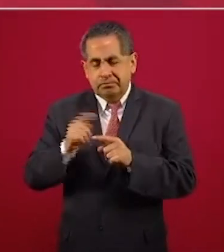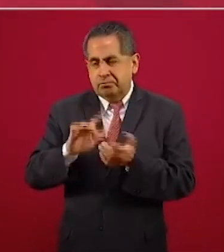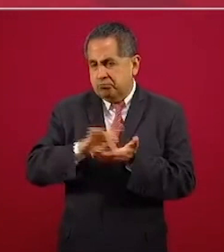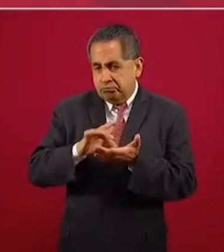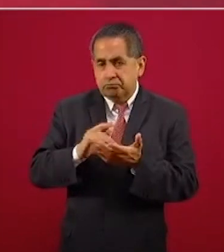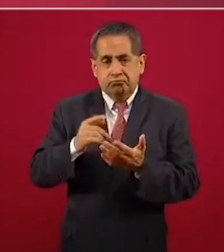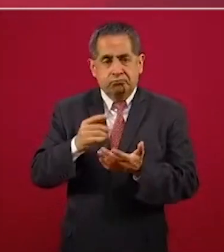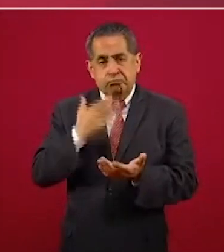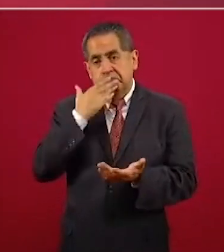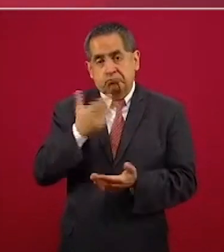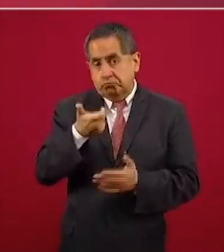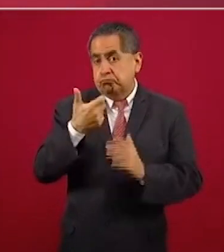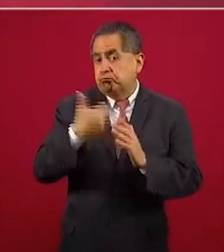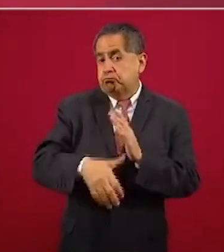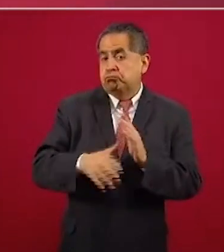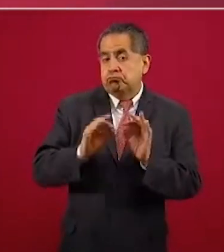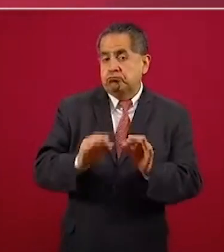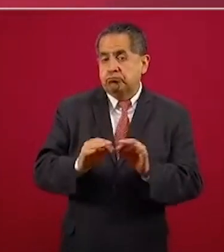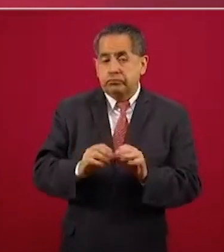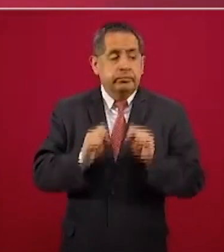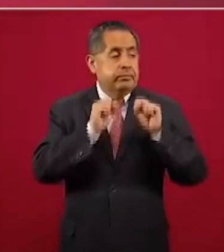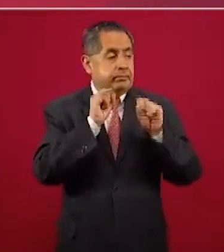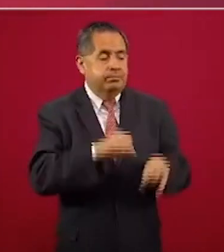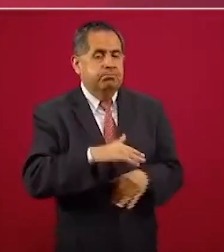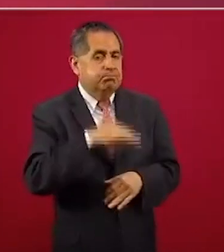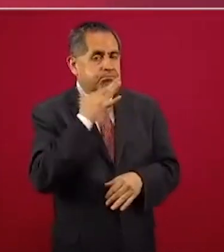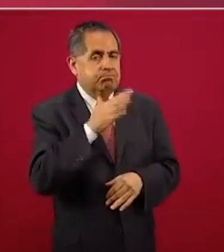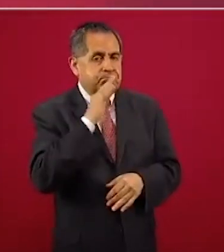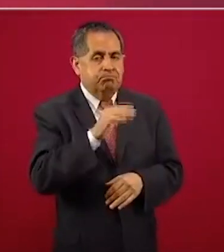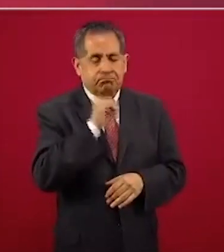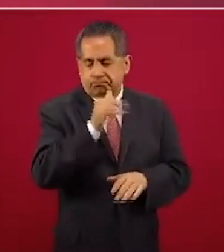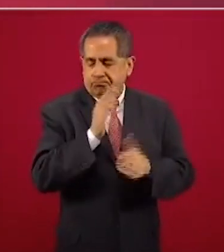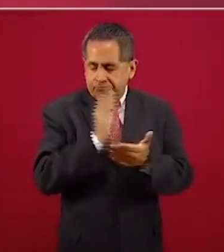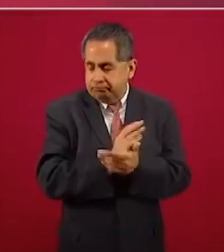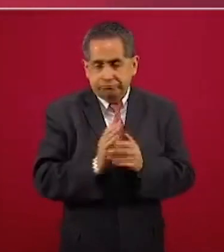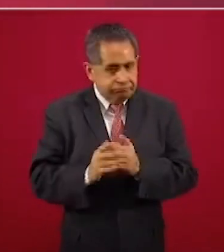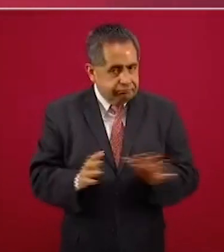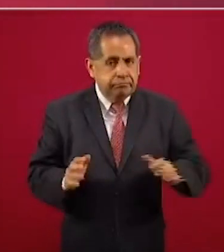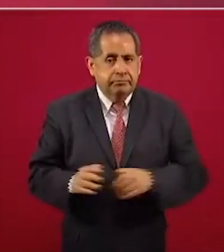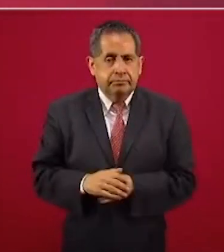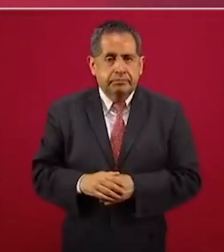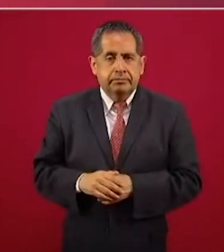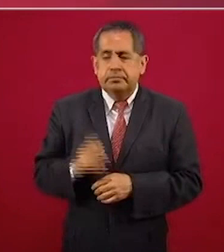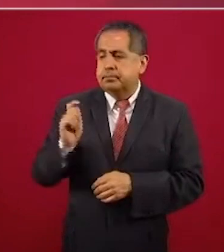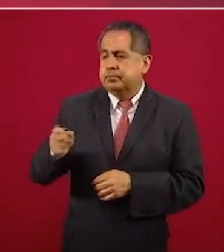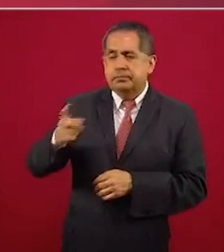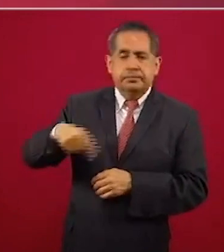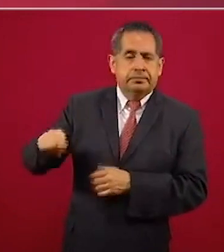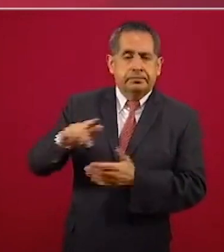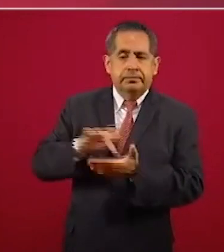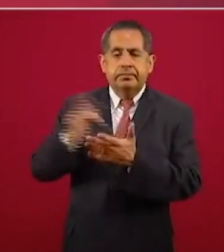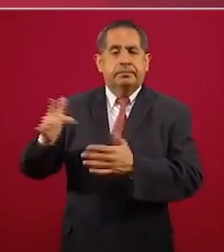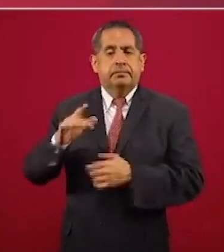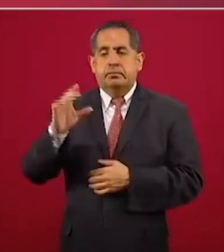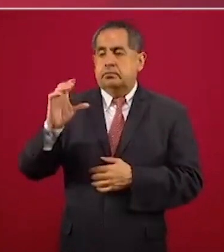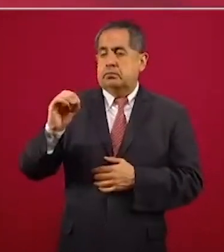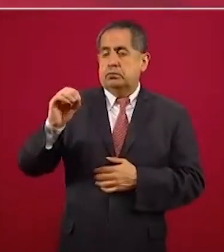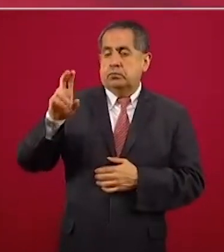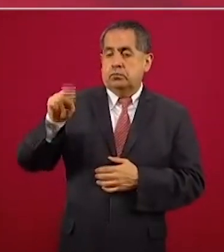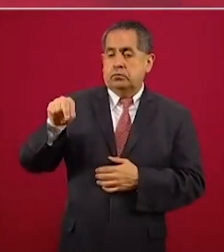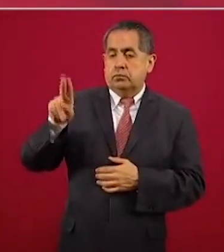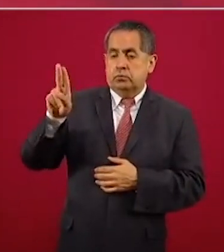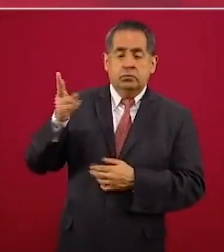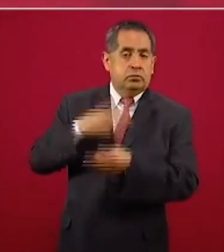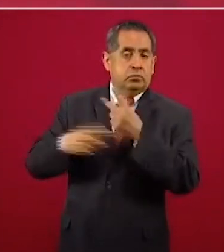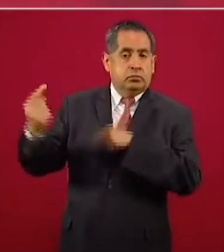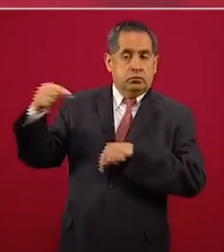y sin corrupción. Agradecemos mucho a la ONU que nos está